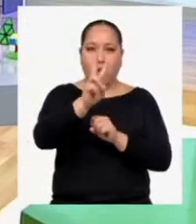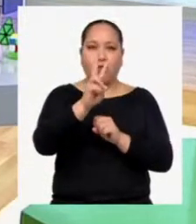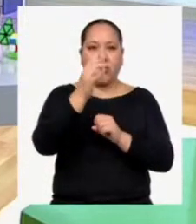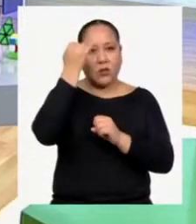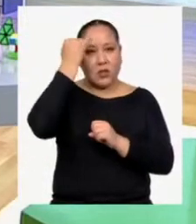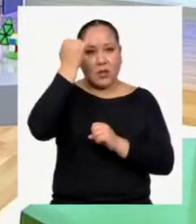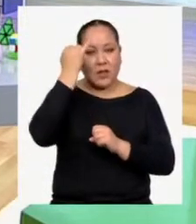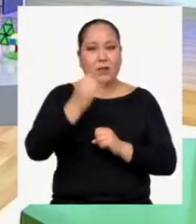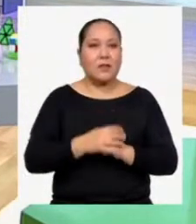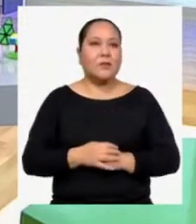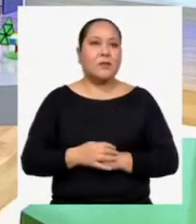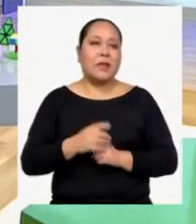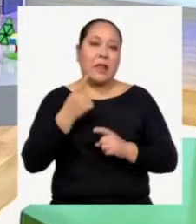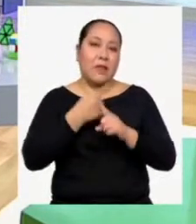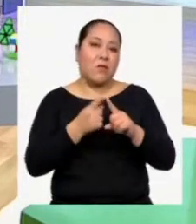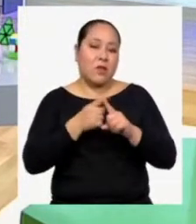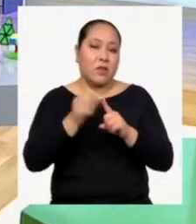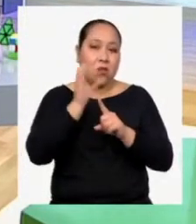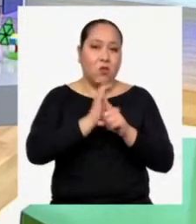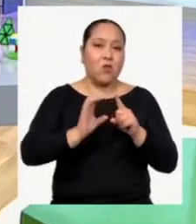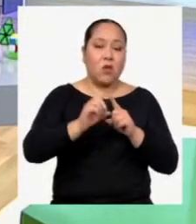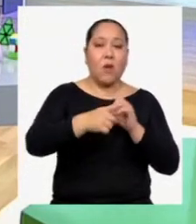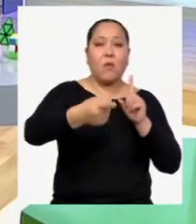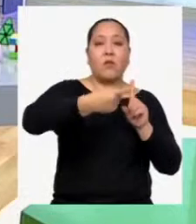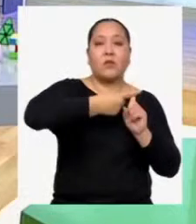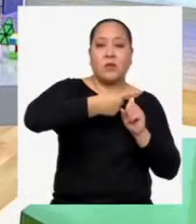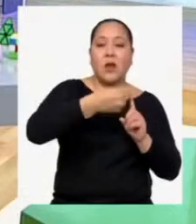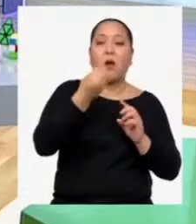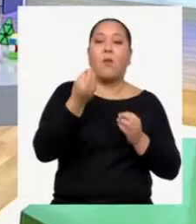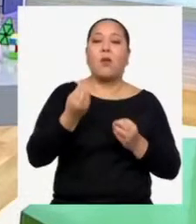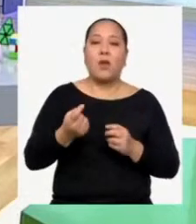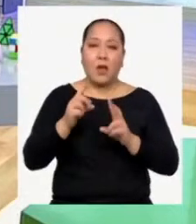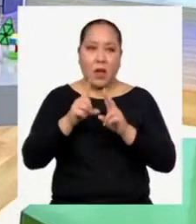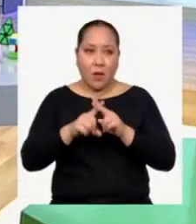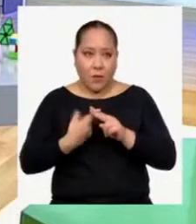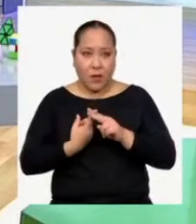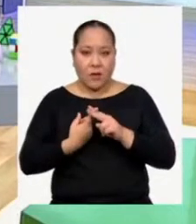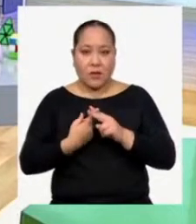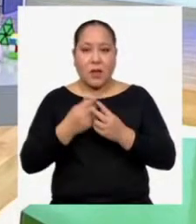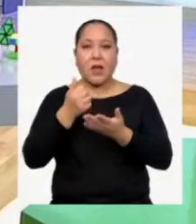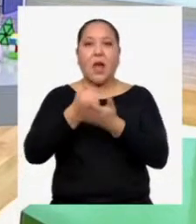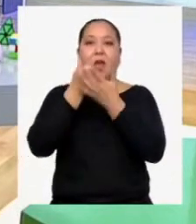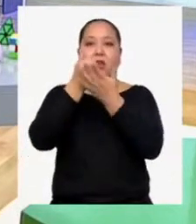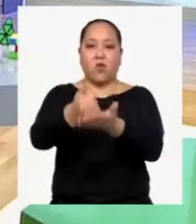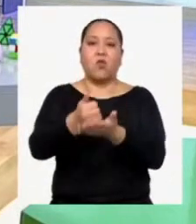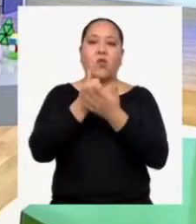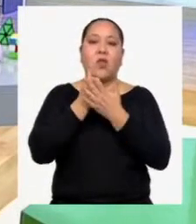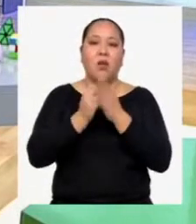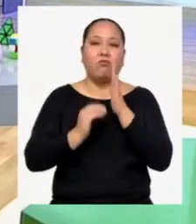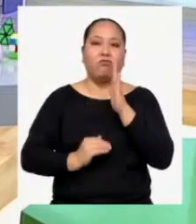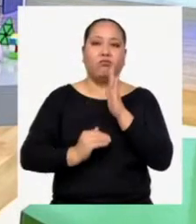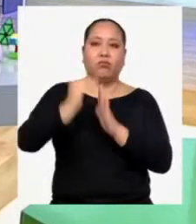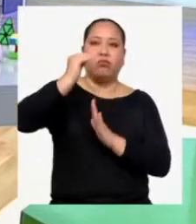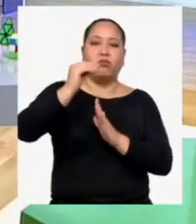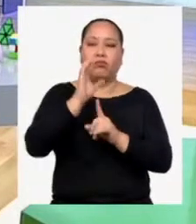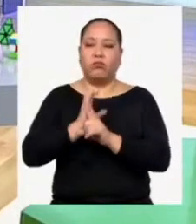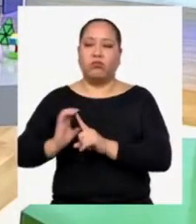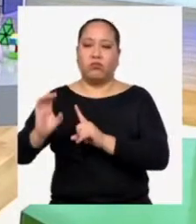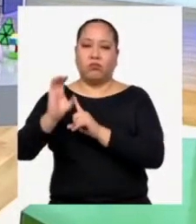Una es que la diversidad cultural es positiva porque se origina un enriquecimiento entre culturas Y la